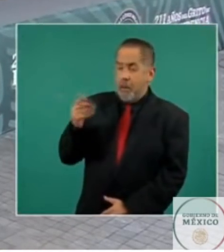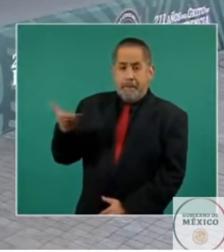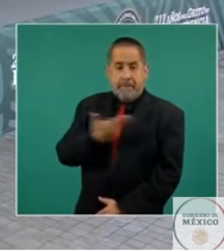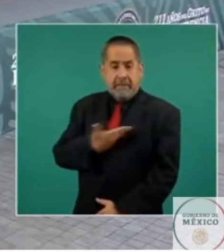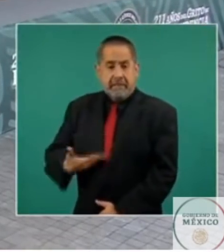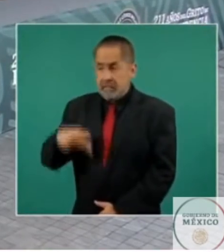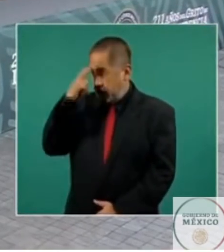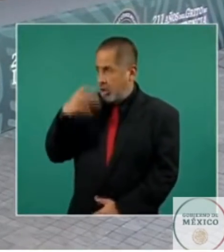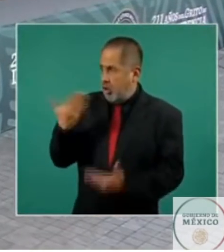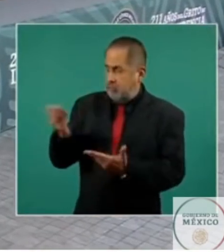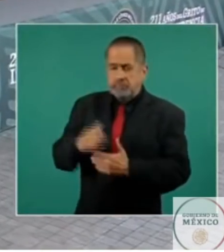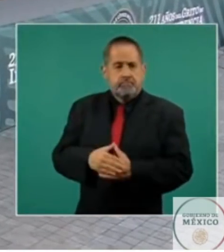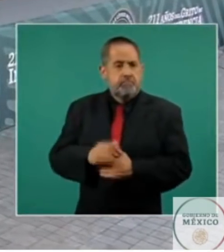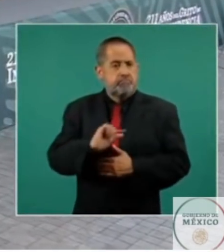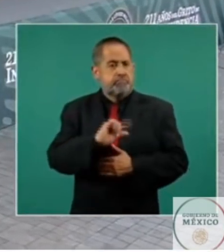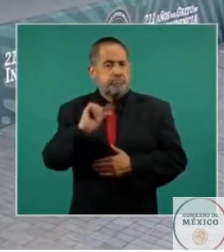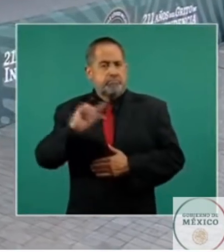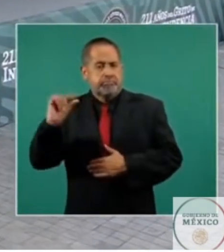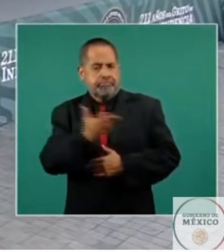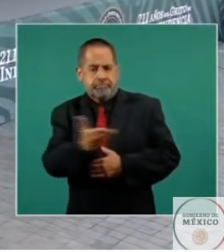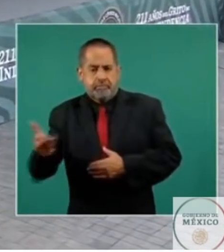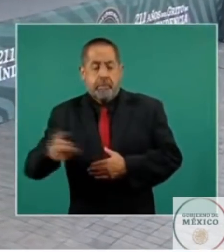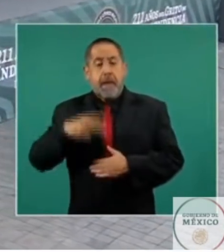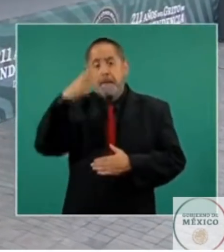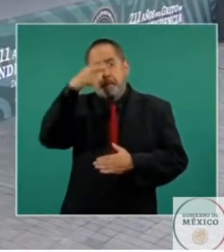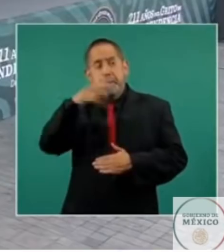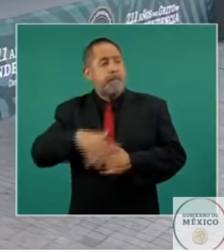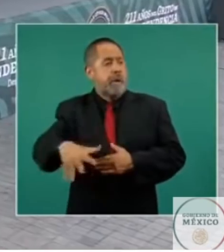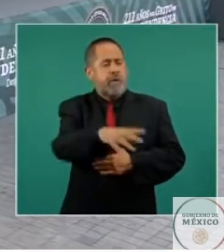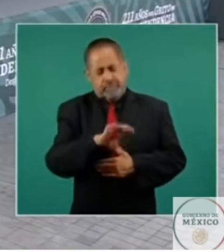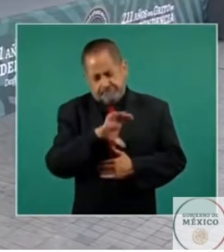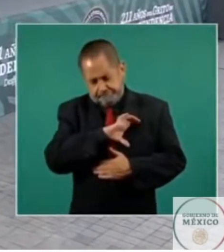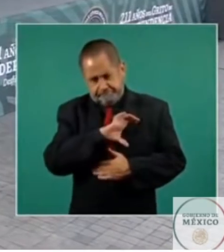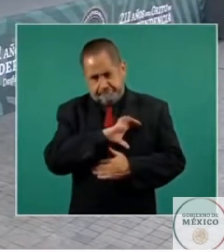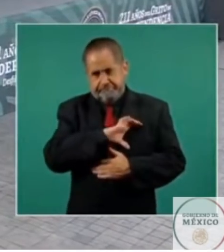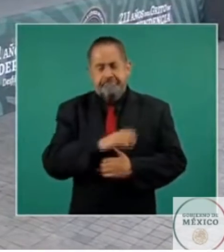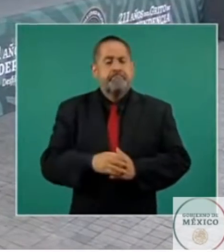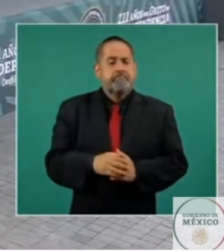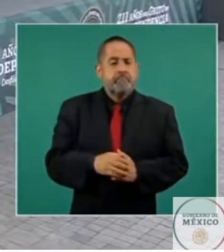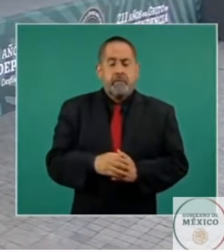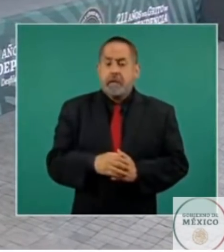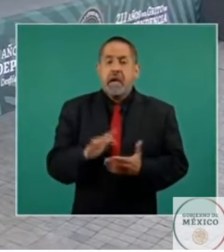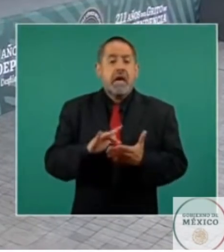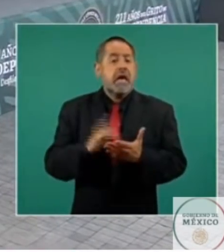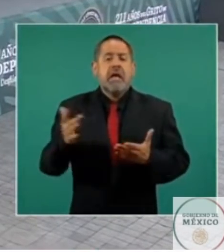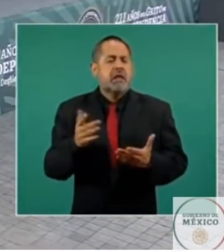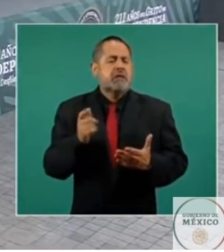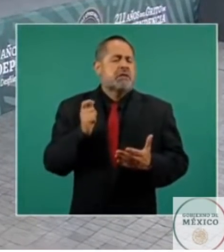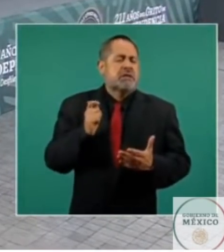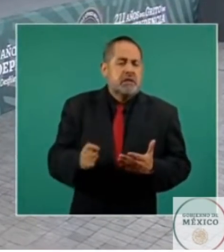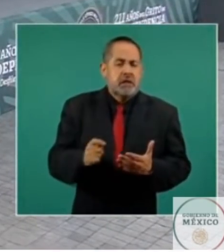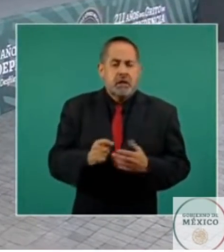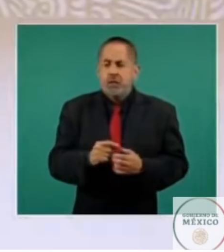invitadas e invitados, querido México, Gracias por la oportunidad que nos das de traer el abrazo